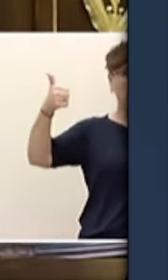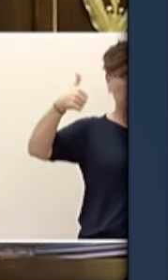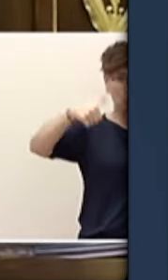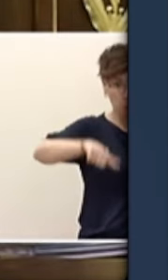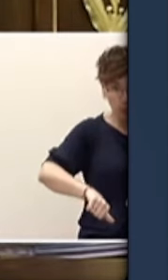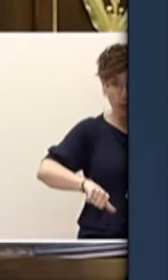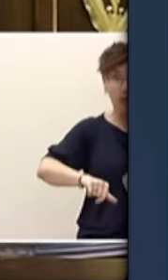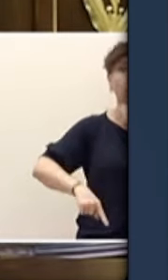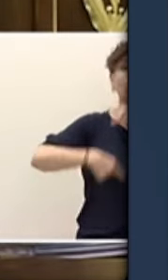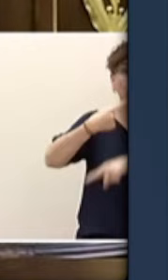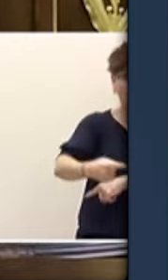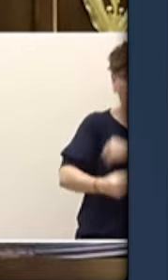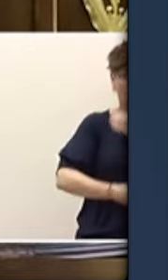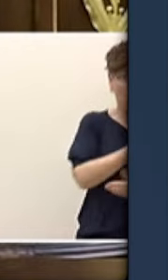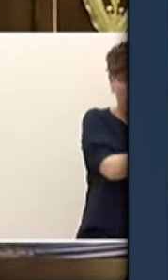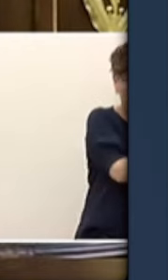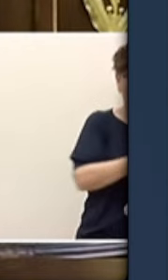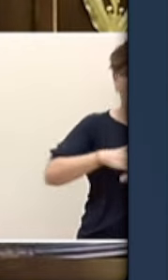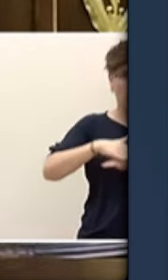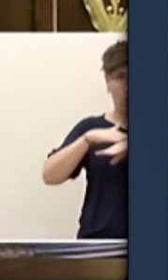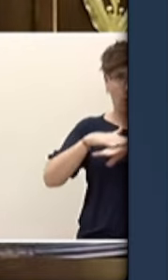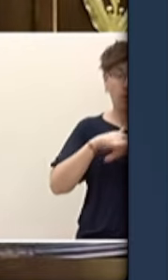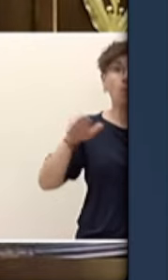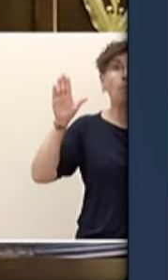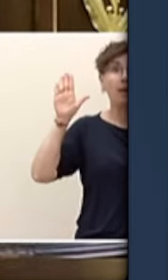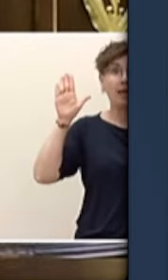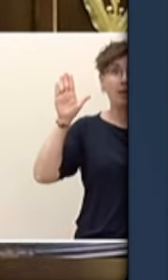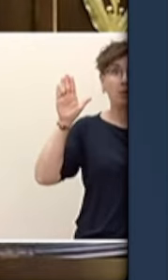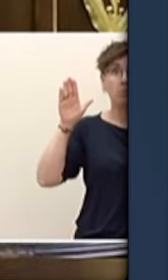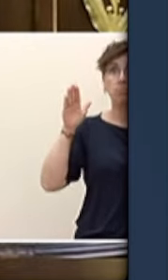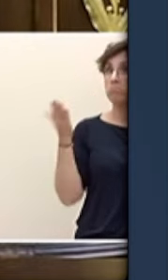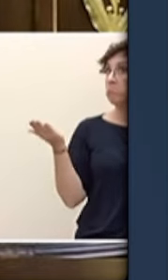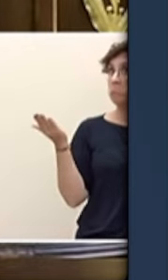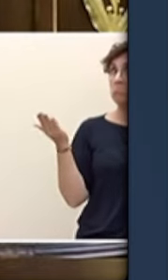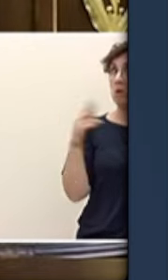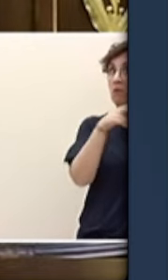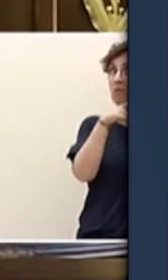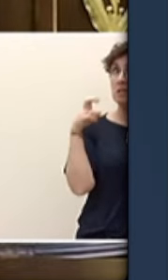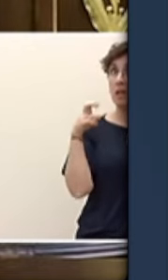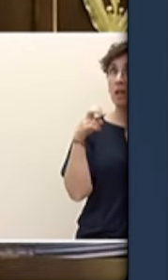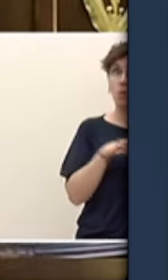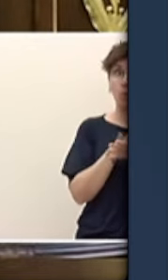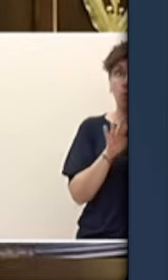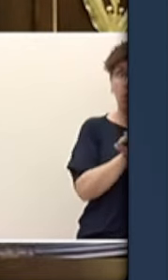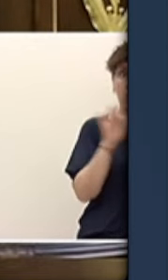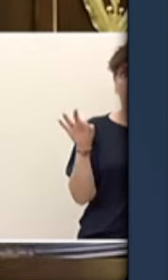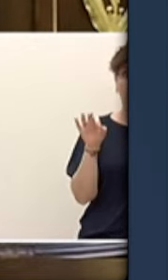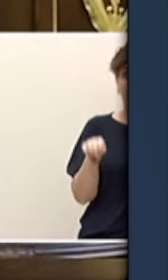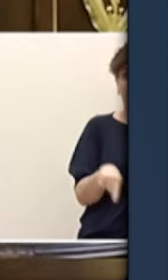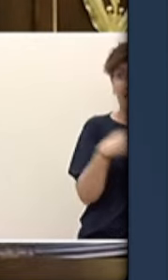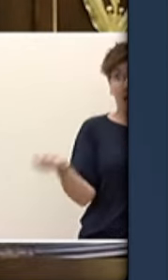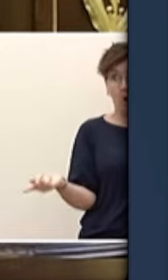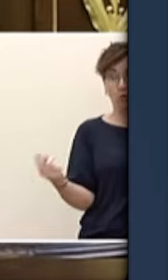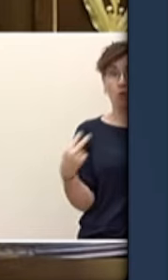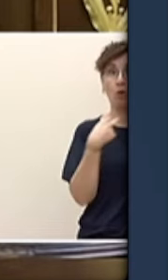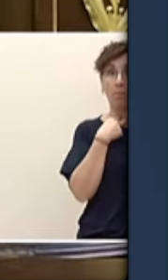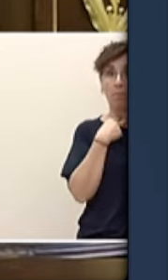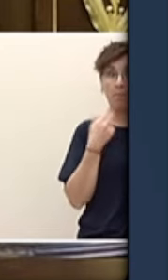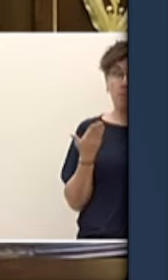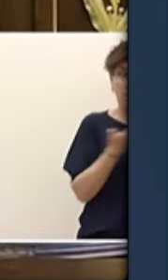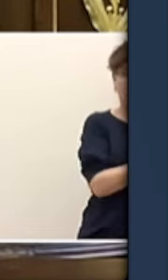no ha hablado de fiscalidad y el otro, que era el que pedía las comparecencias, apenas ha dicho unas pocas palabras sobre inmigración. Yo intentaré